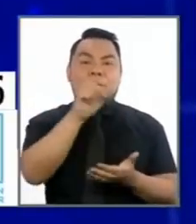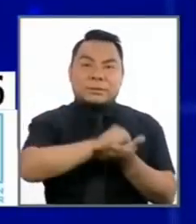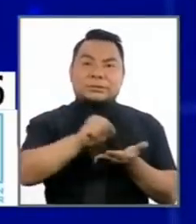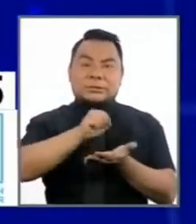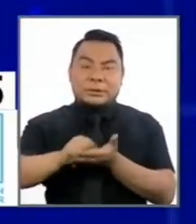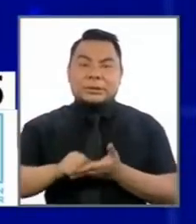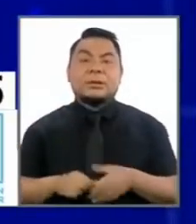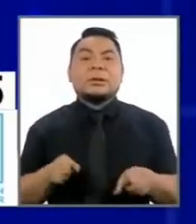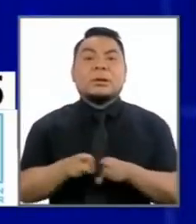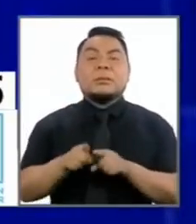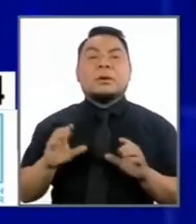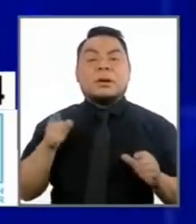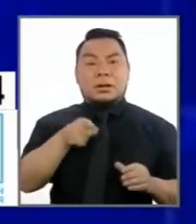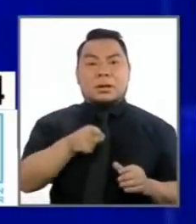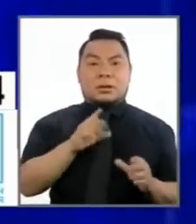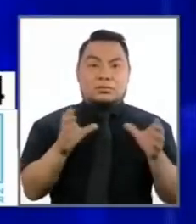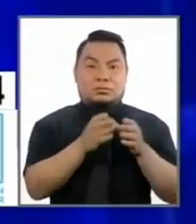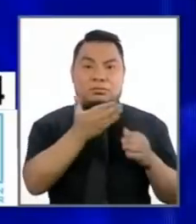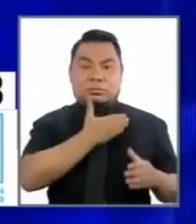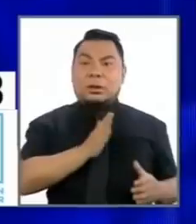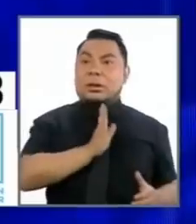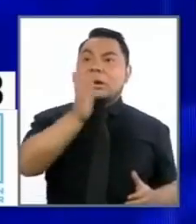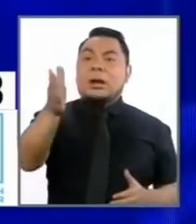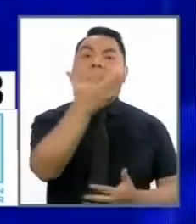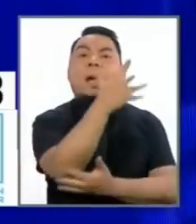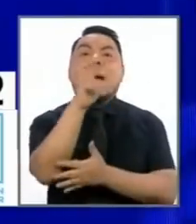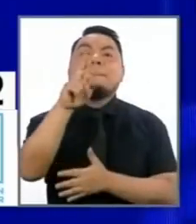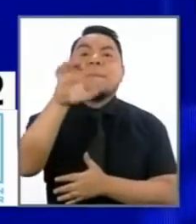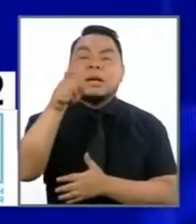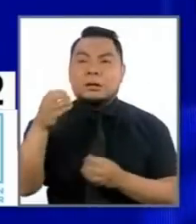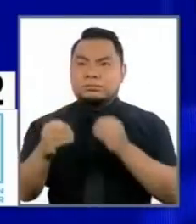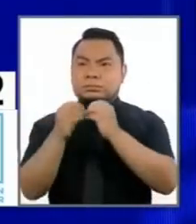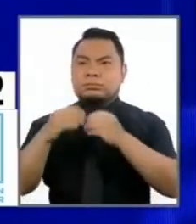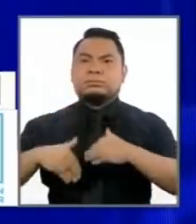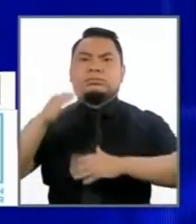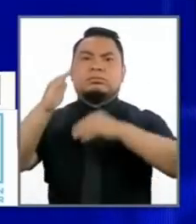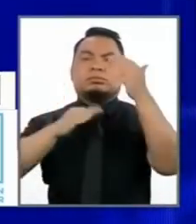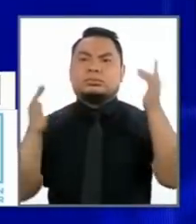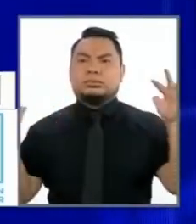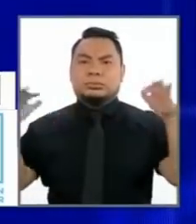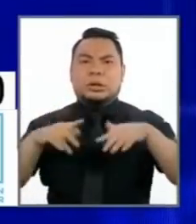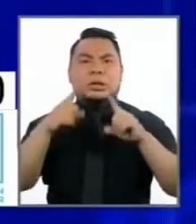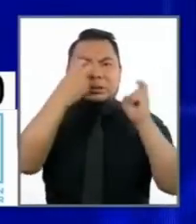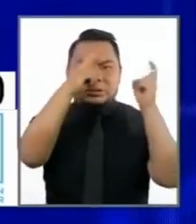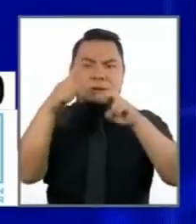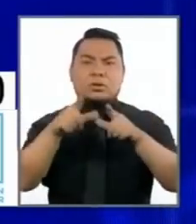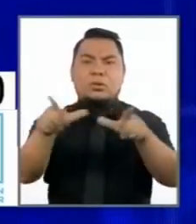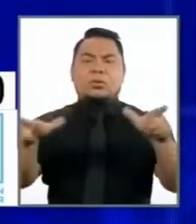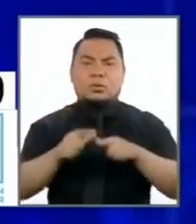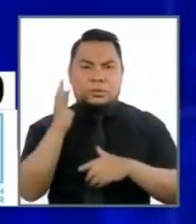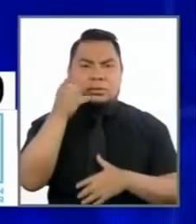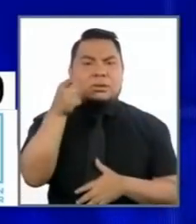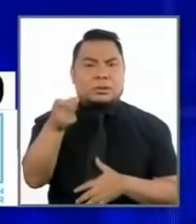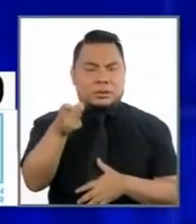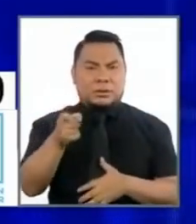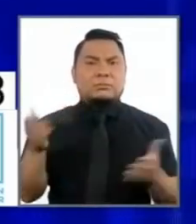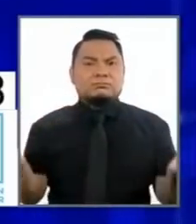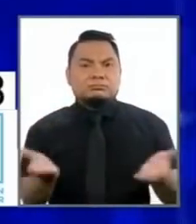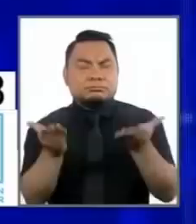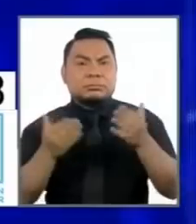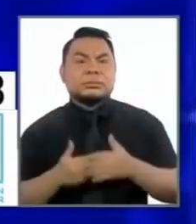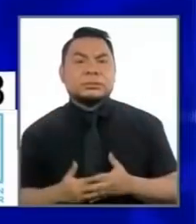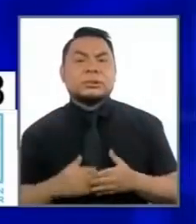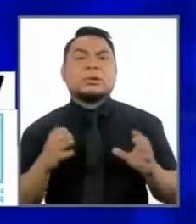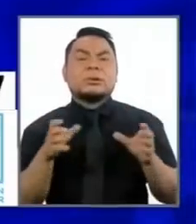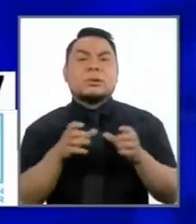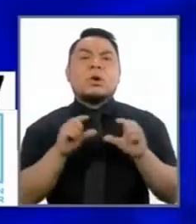Recuperar la presencia del Estado en el Braem permitirá el desarrollo agro, exportador y turístico de esta importante y rica región. Los